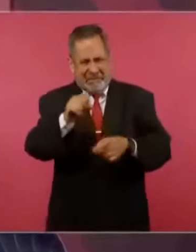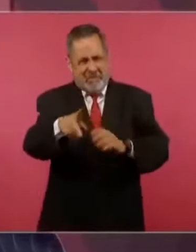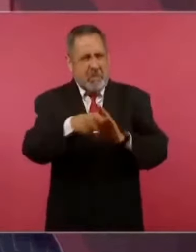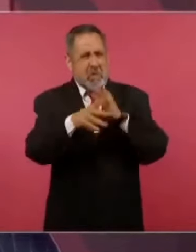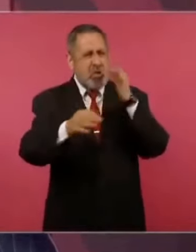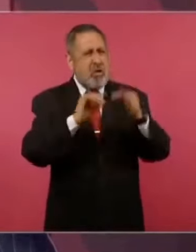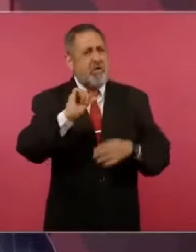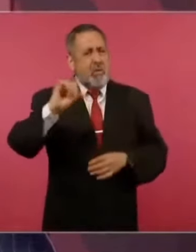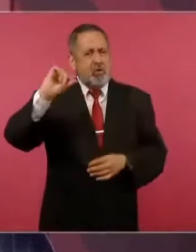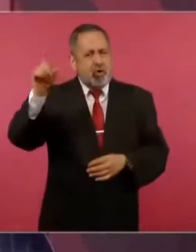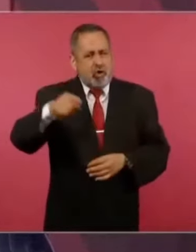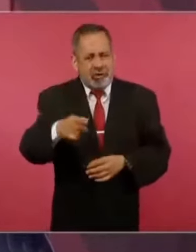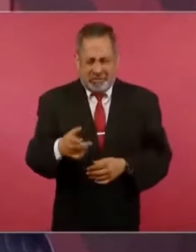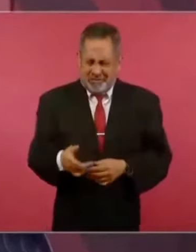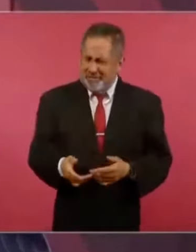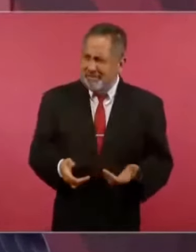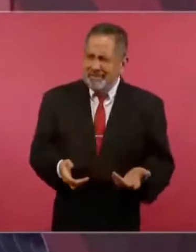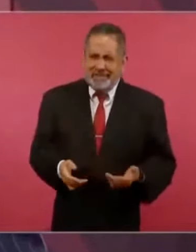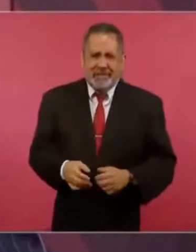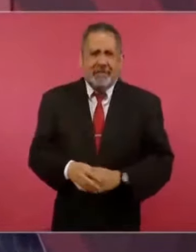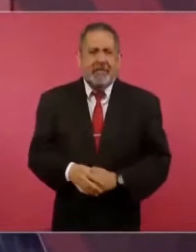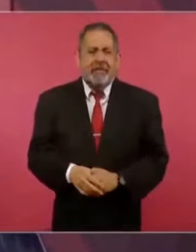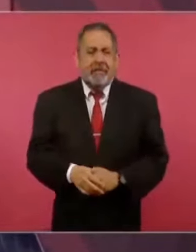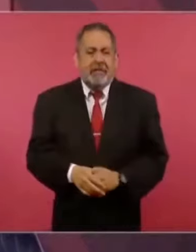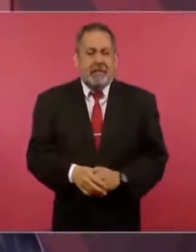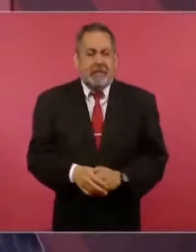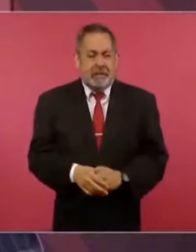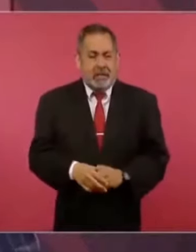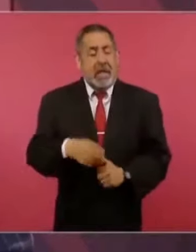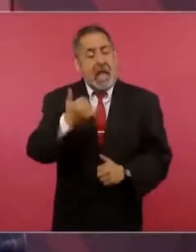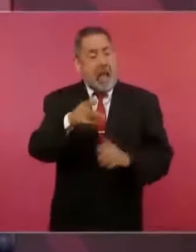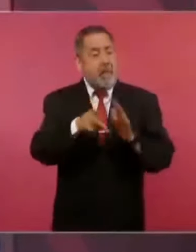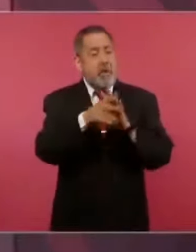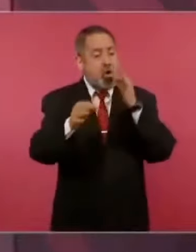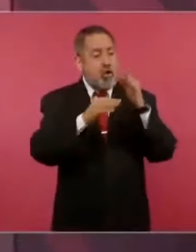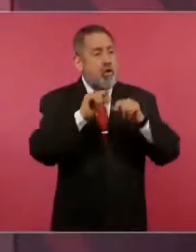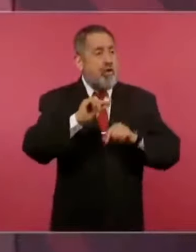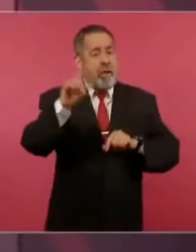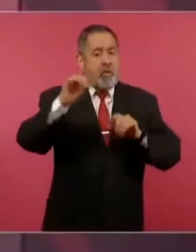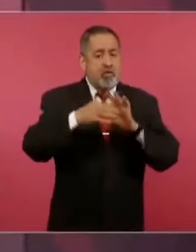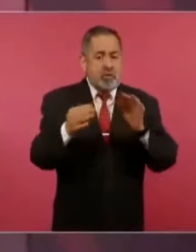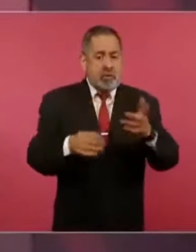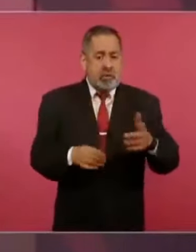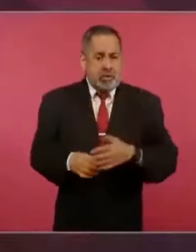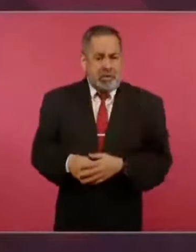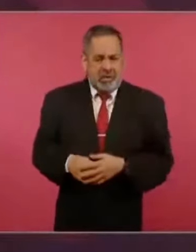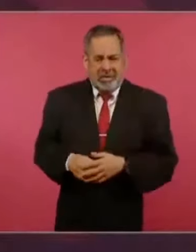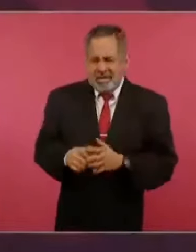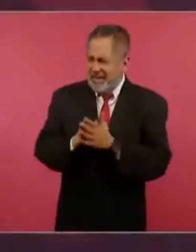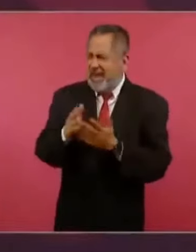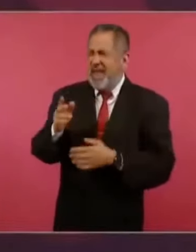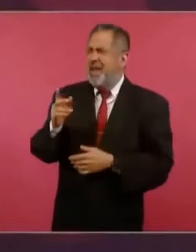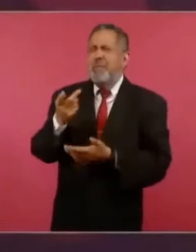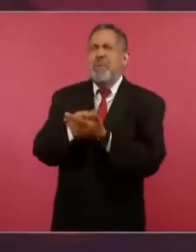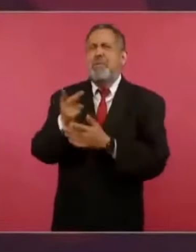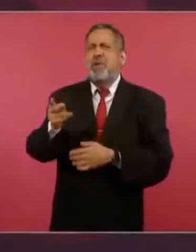famosos y a periódicos famosos. El Pulitzer, sí, pero